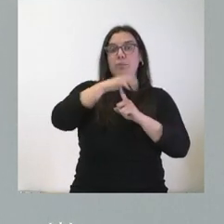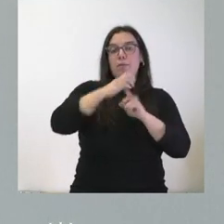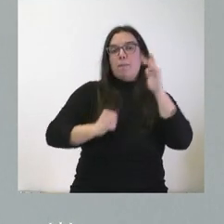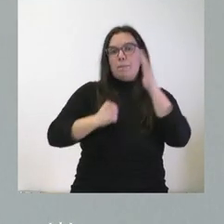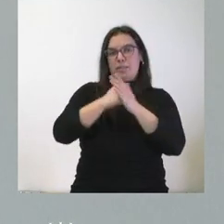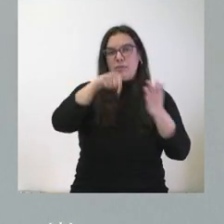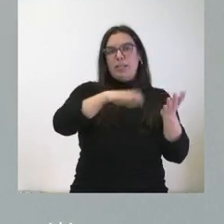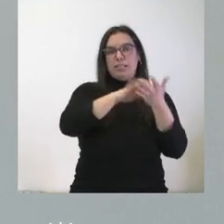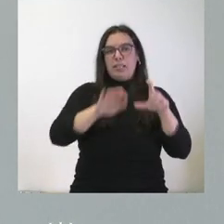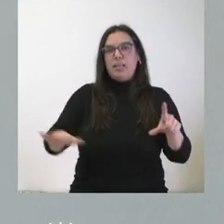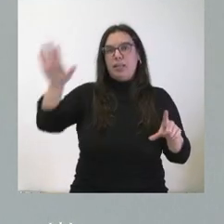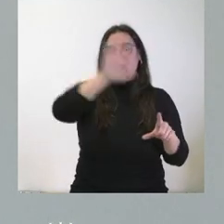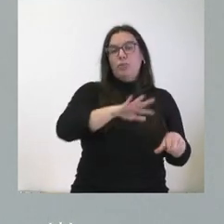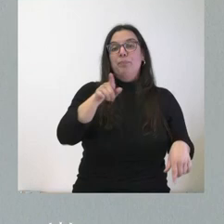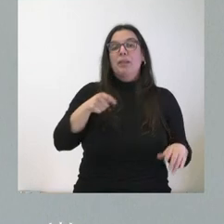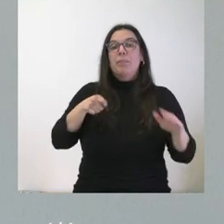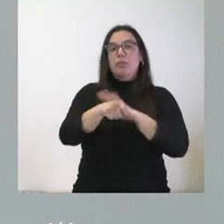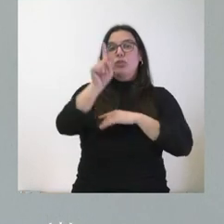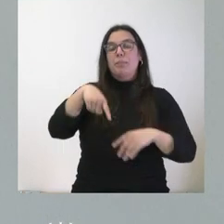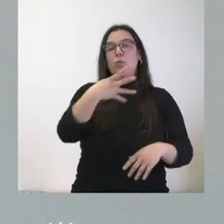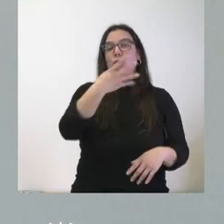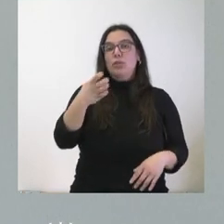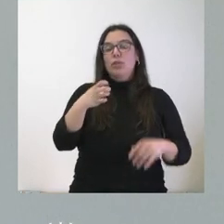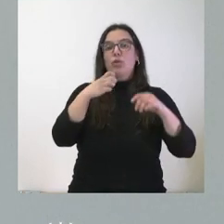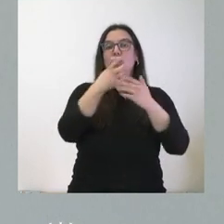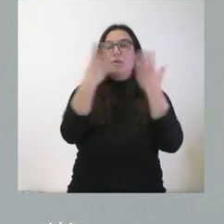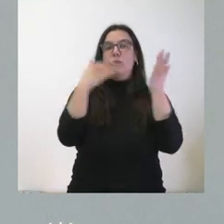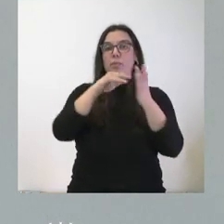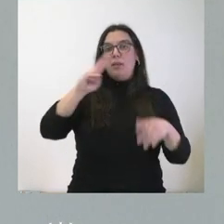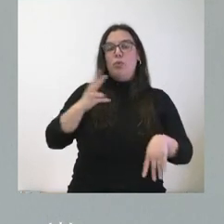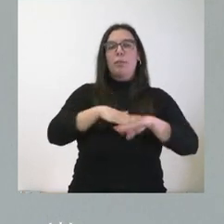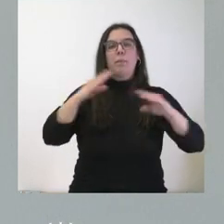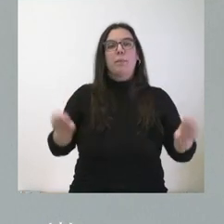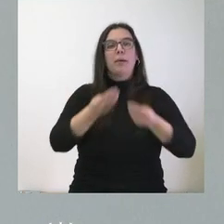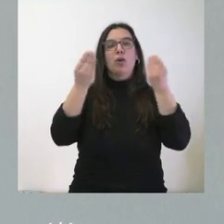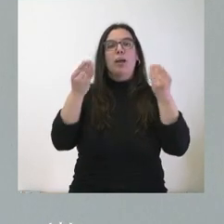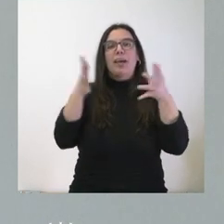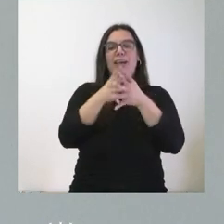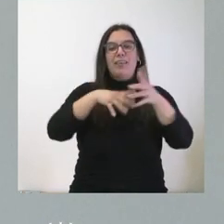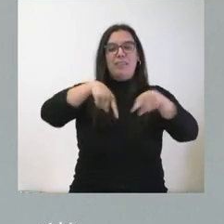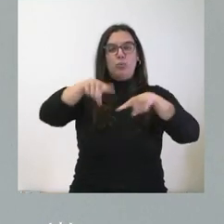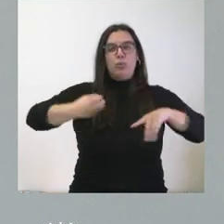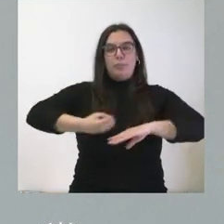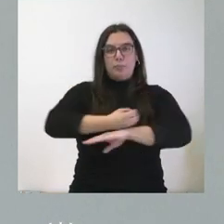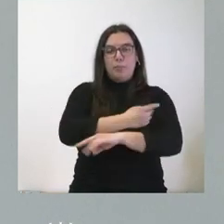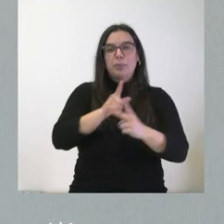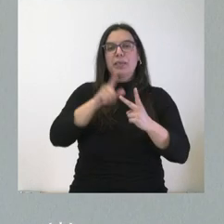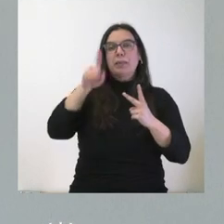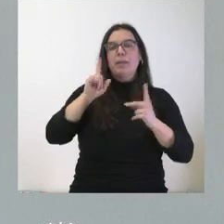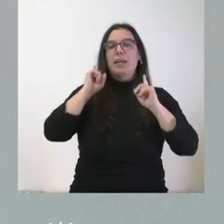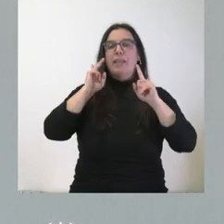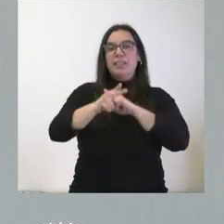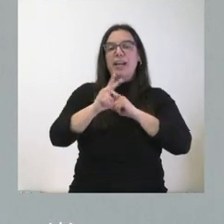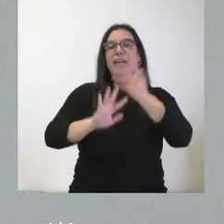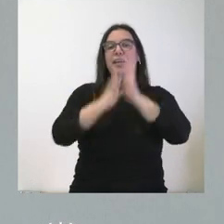y León. Hay una inversión asimismo de 419.000 euros para la mejora de las infraestructuras viarias y la prevención de incendios